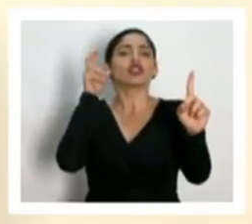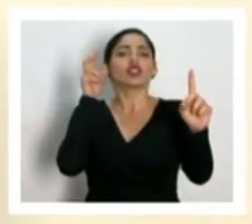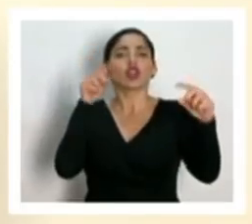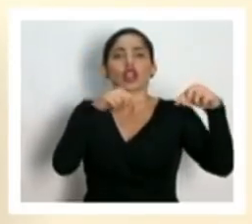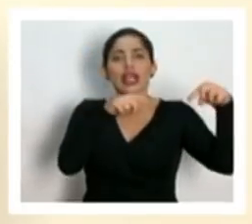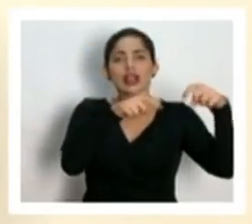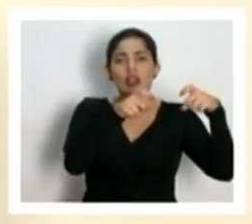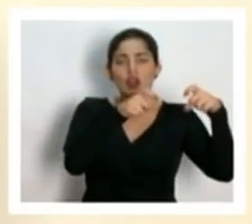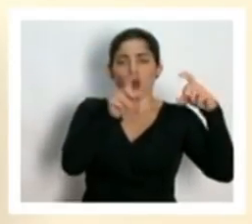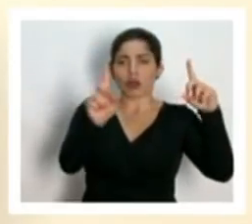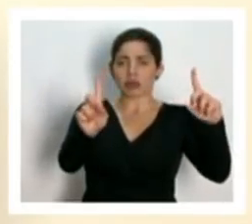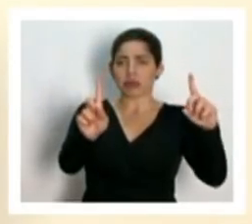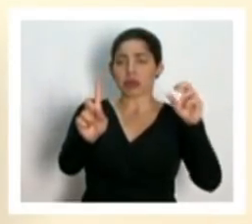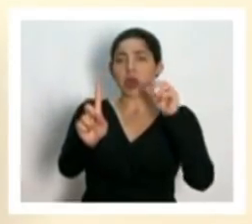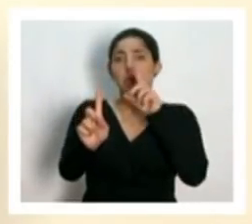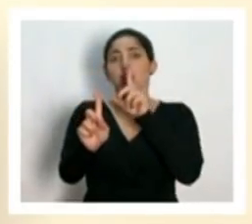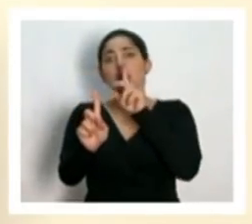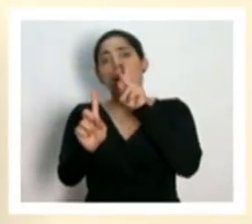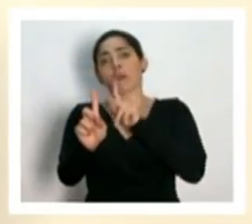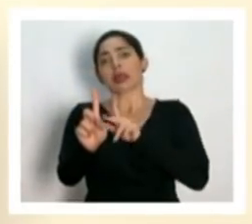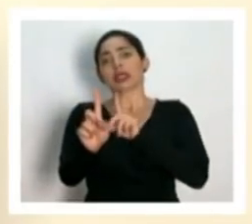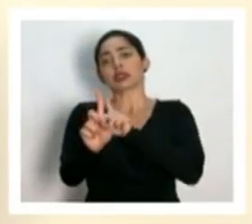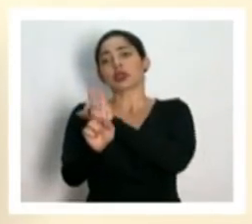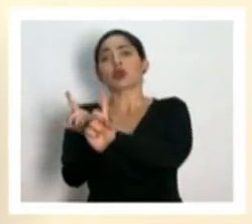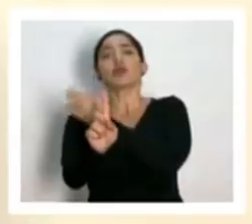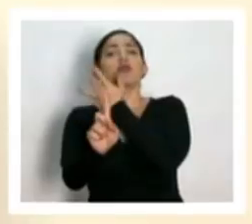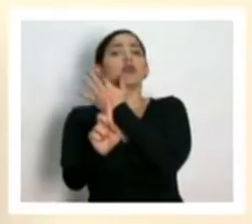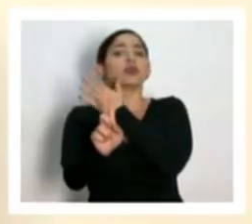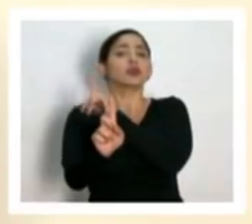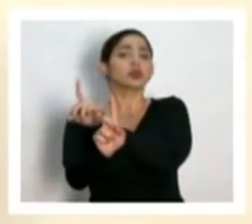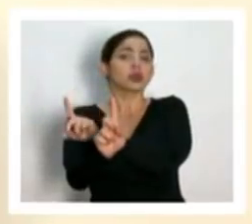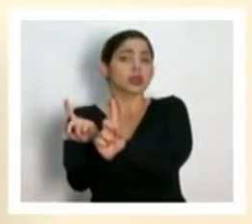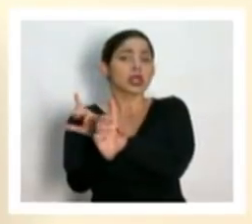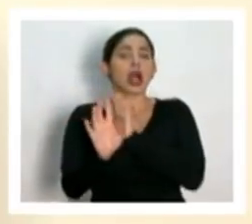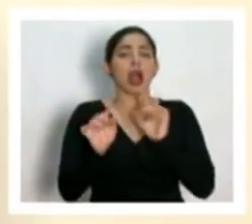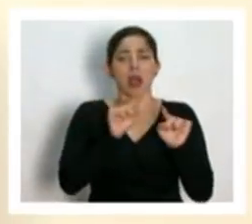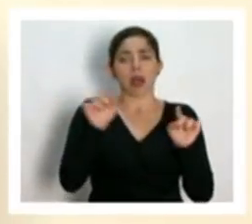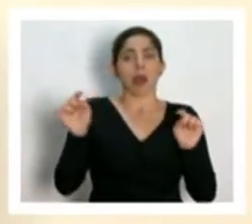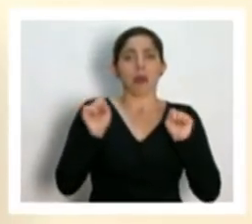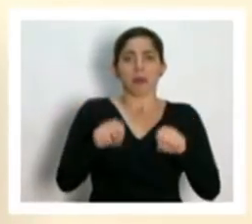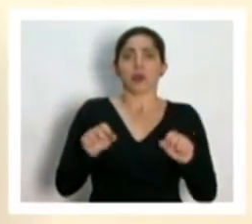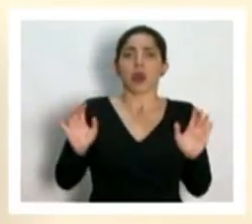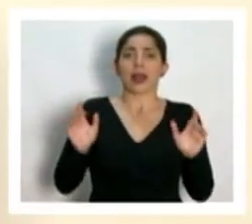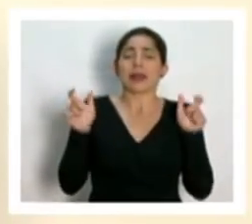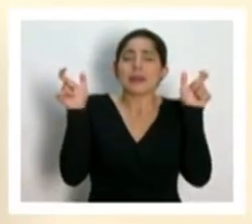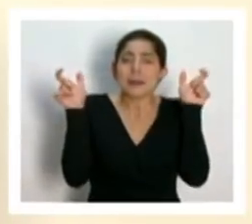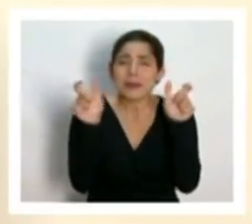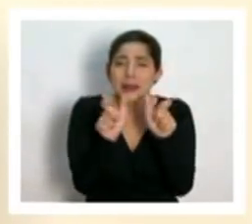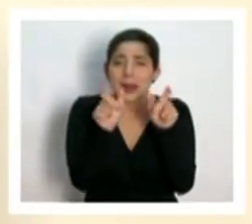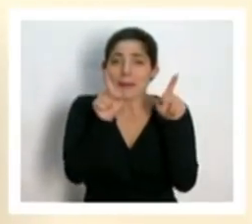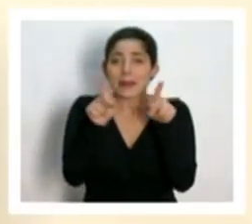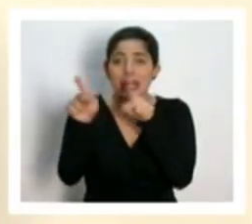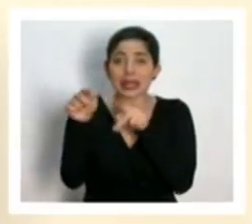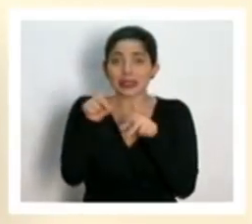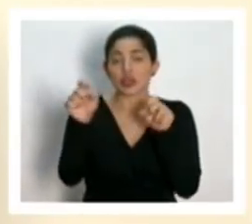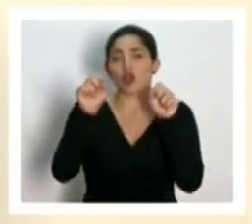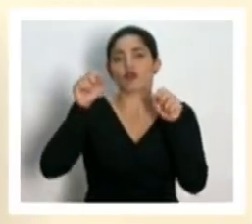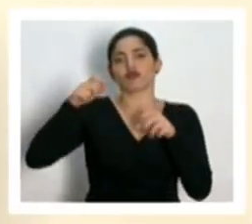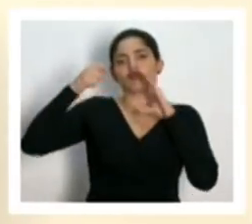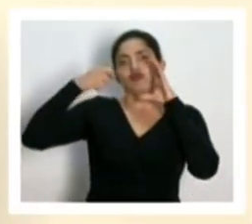ejemplo y alguien en la parte de la música por ejemplo pueden hacerlo minimizando el personal